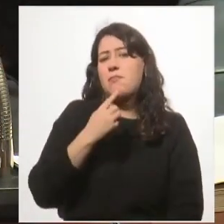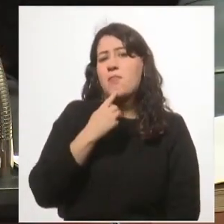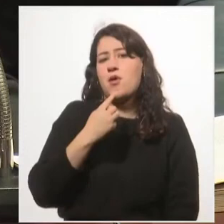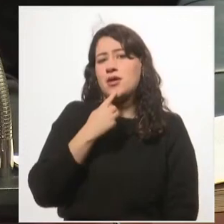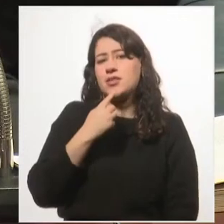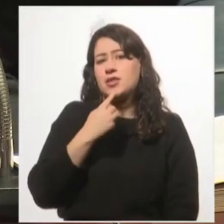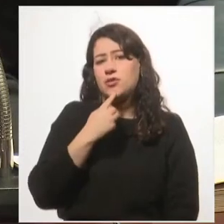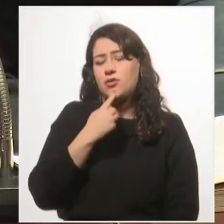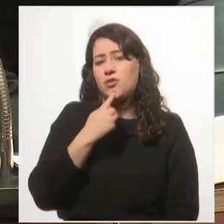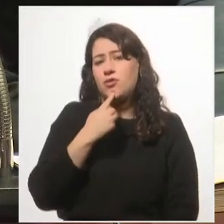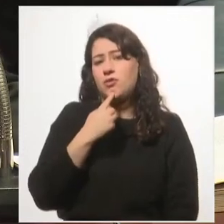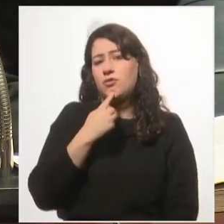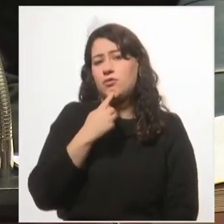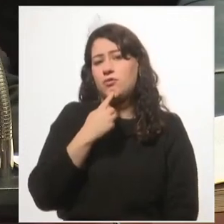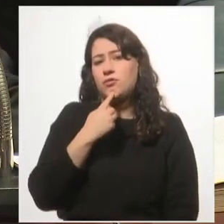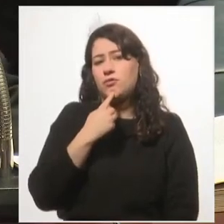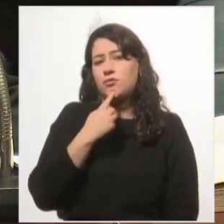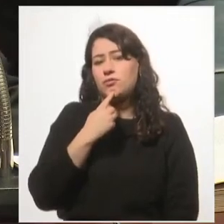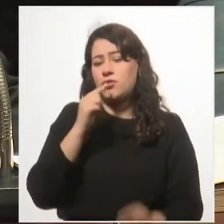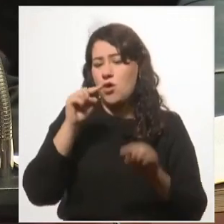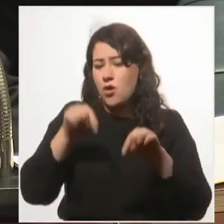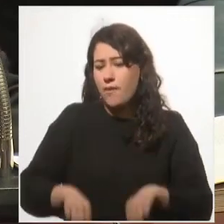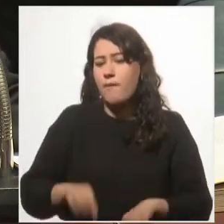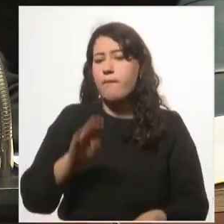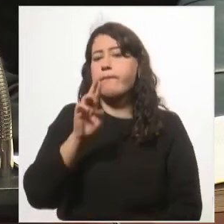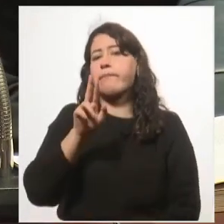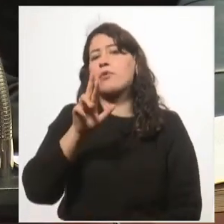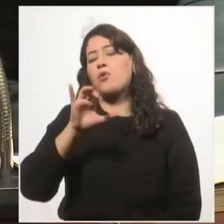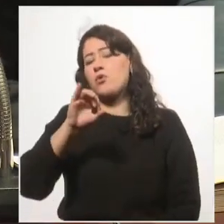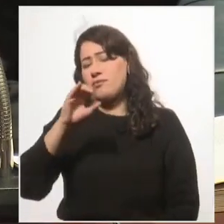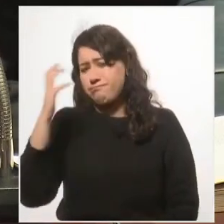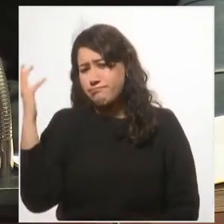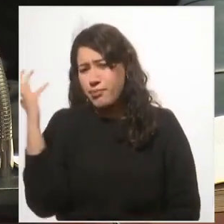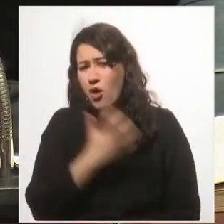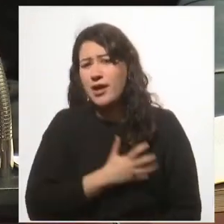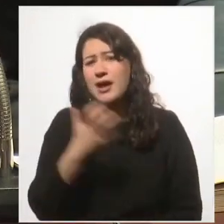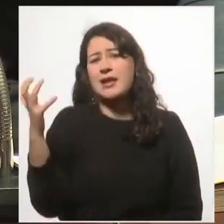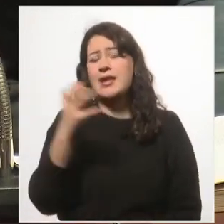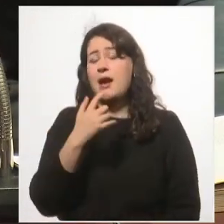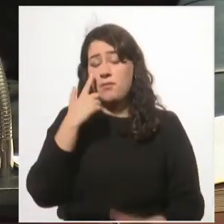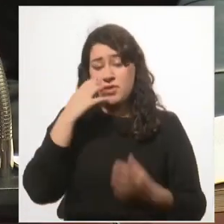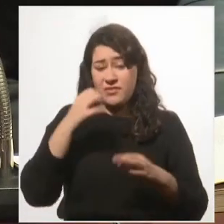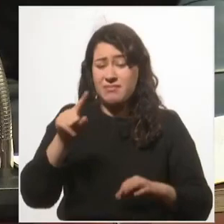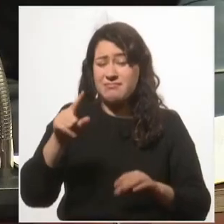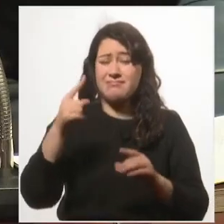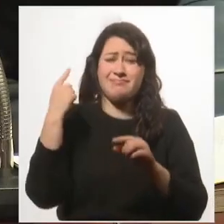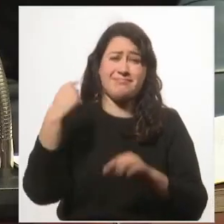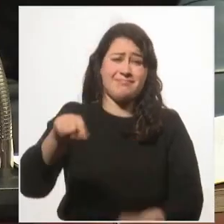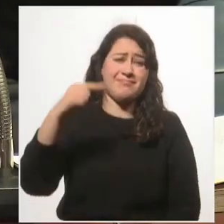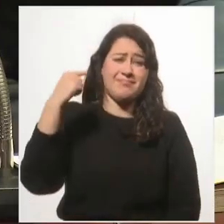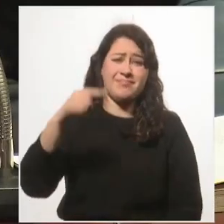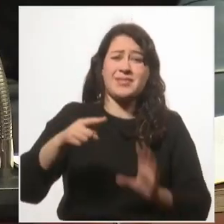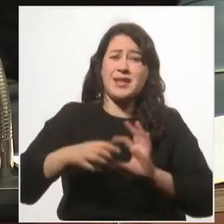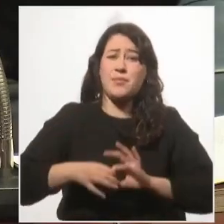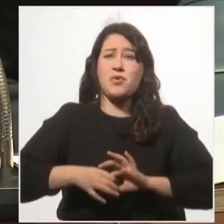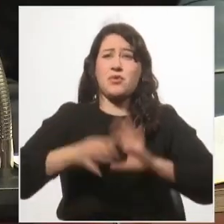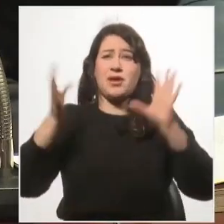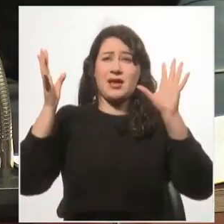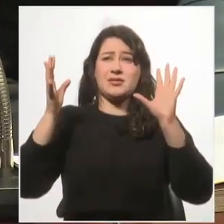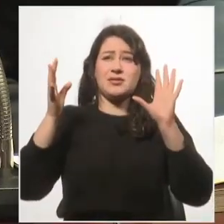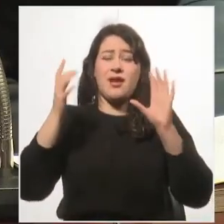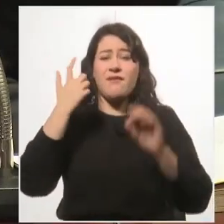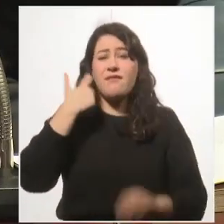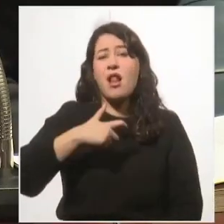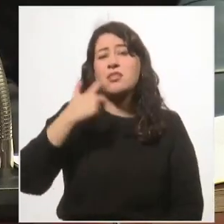calificado suezmente de pluriporquería, porque con los enormes defectos que tiene la democracia no se ha